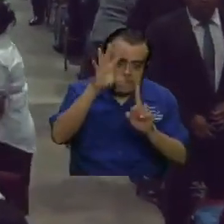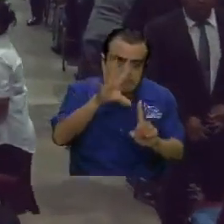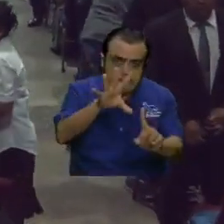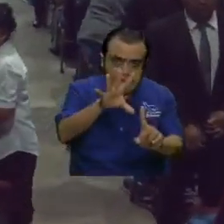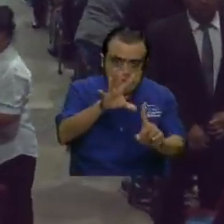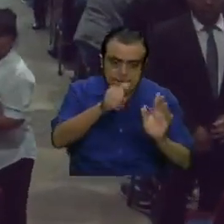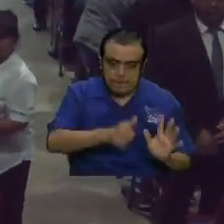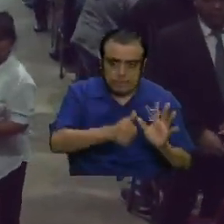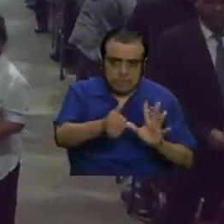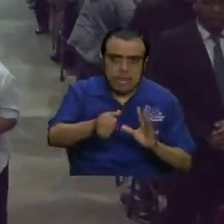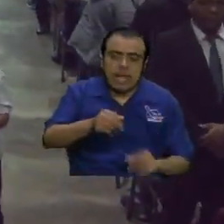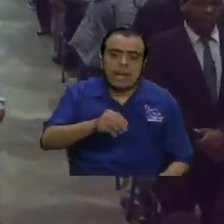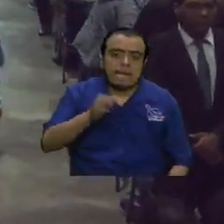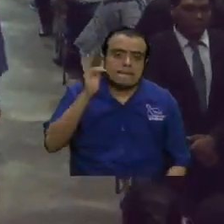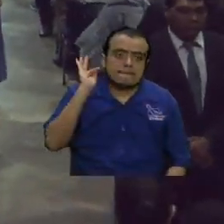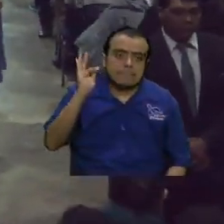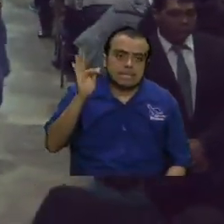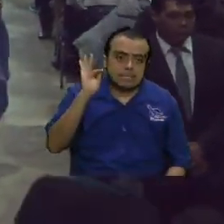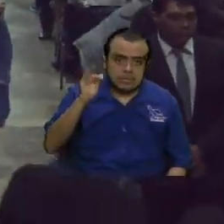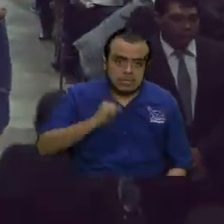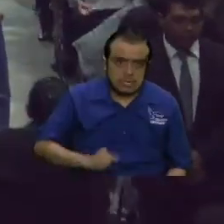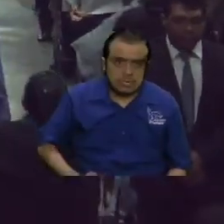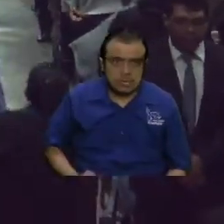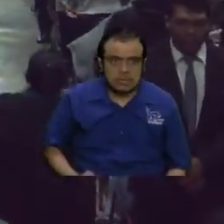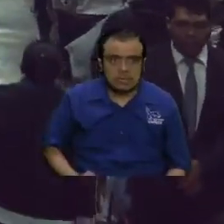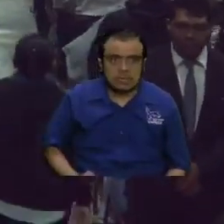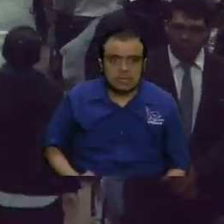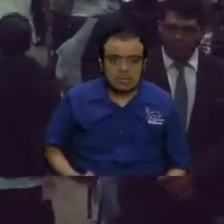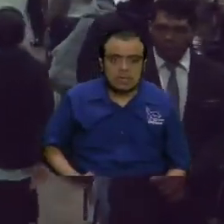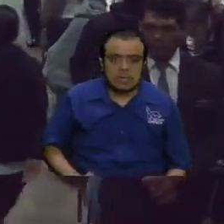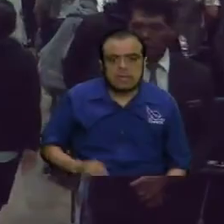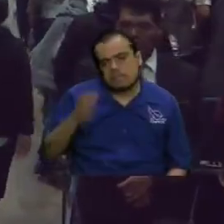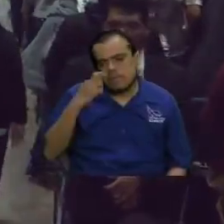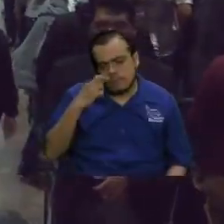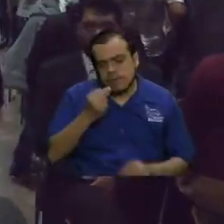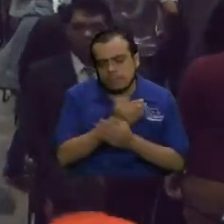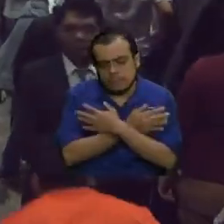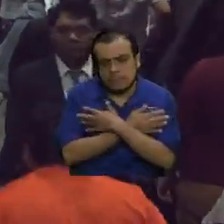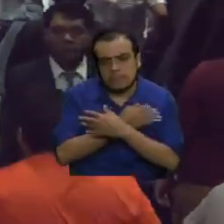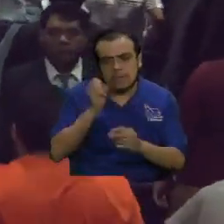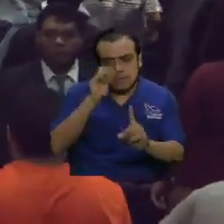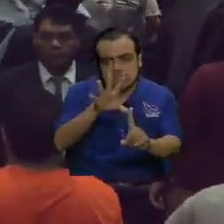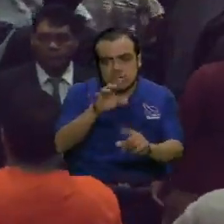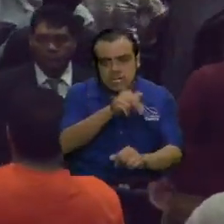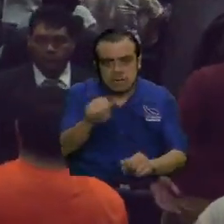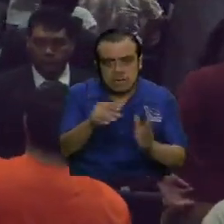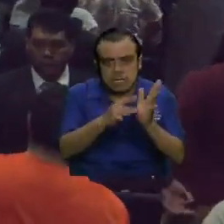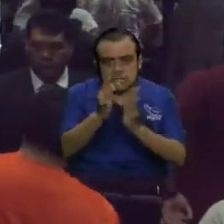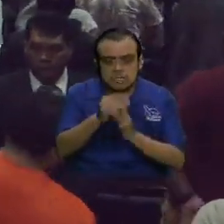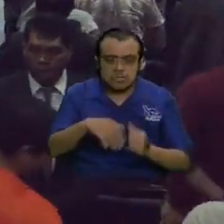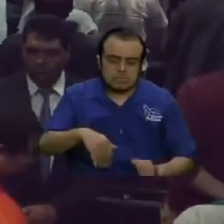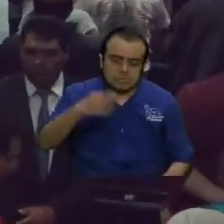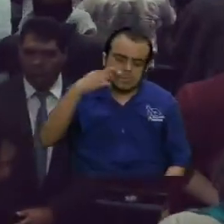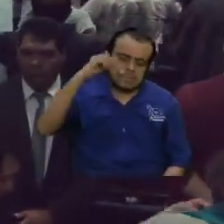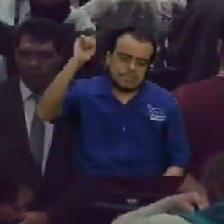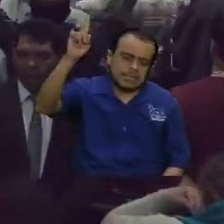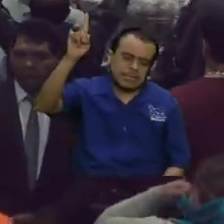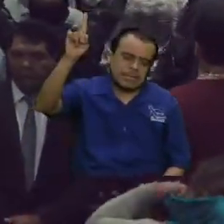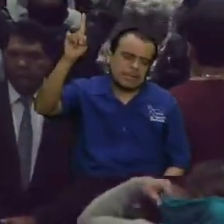apostólica pastoral este paternal en el nombre de Jesús Padre